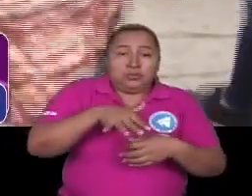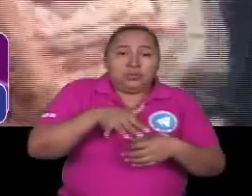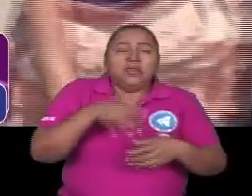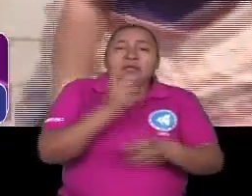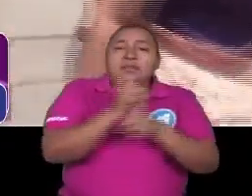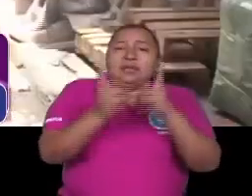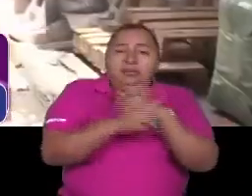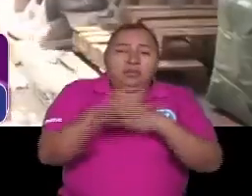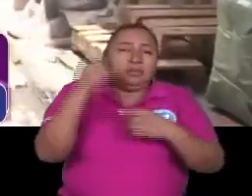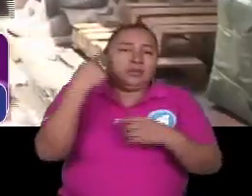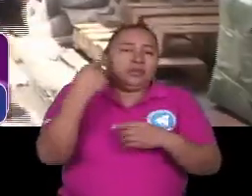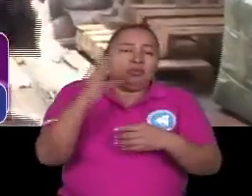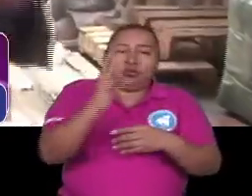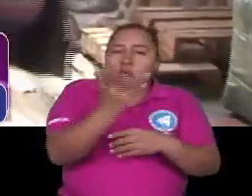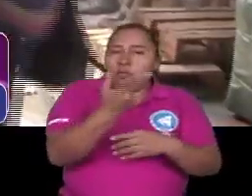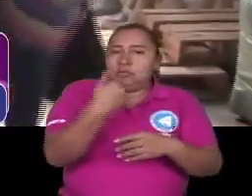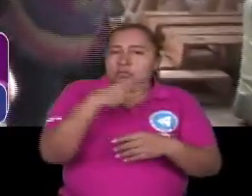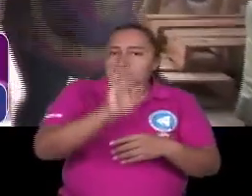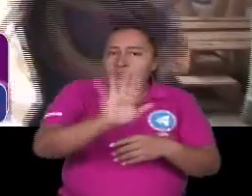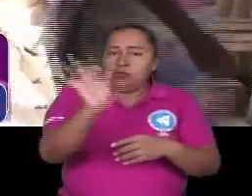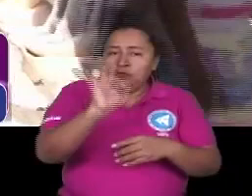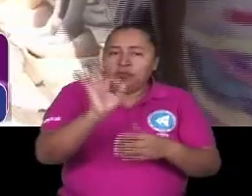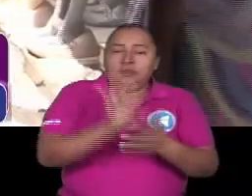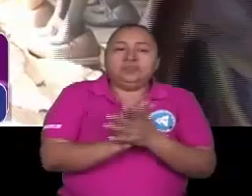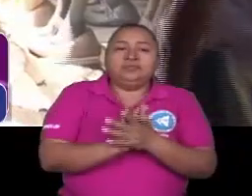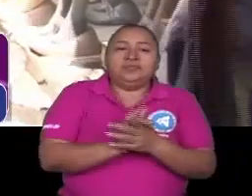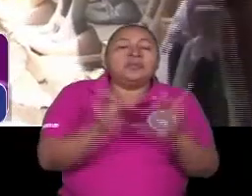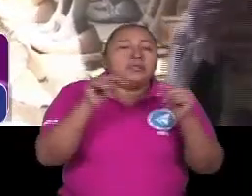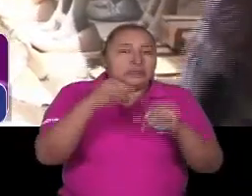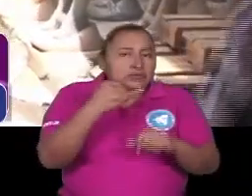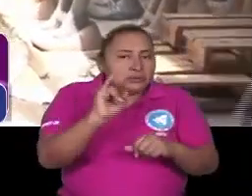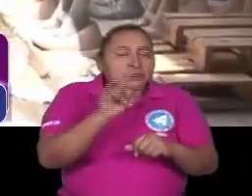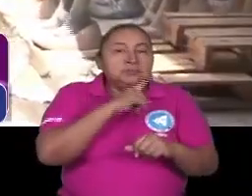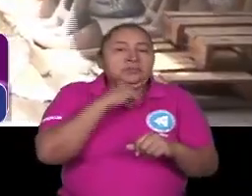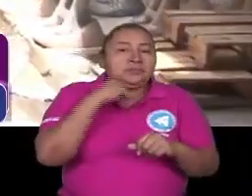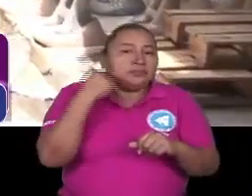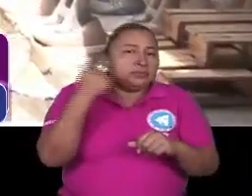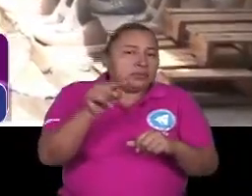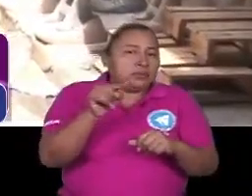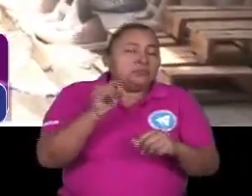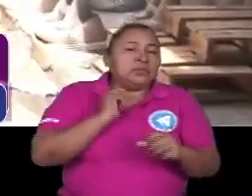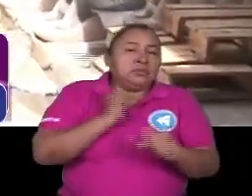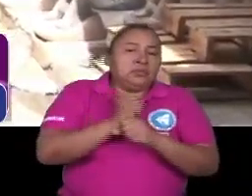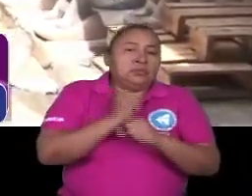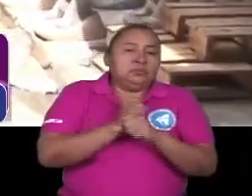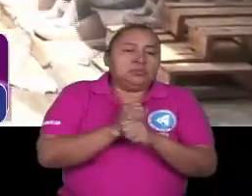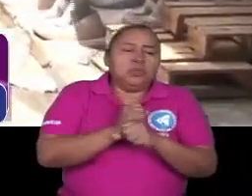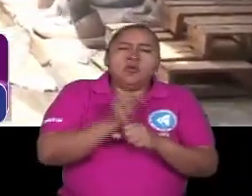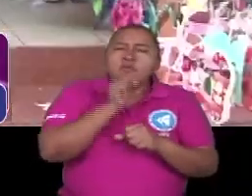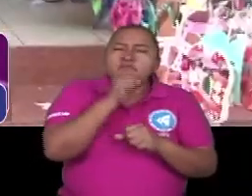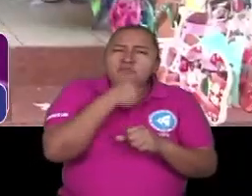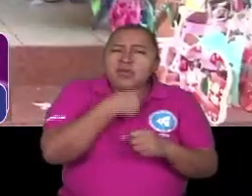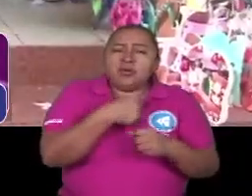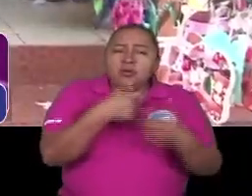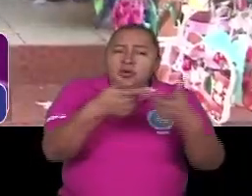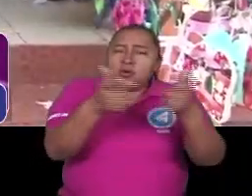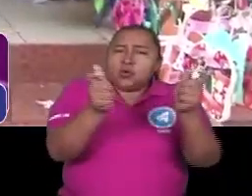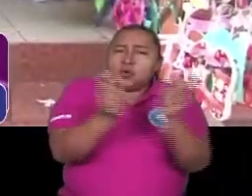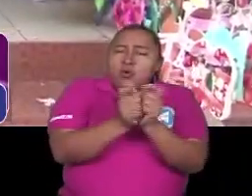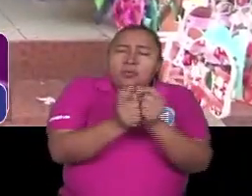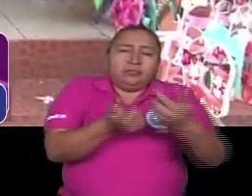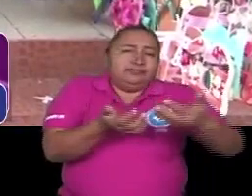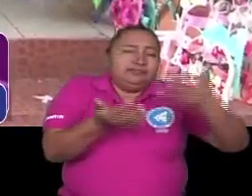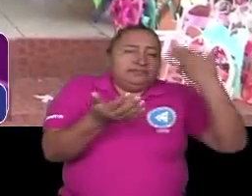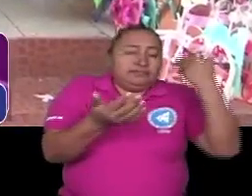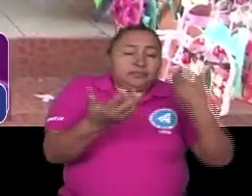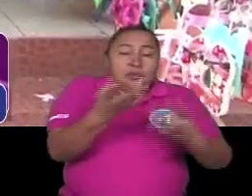entenderlo en toda su dimensión esto. ¿Ve? Y efectivamente, aquí, los viejos sectores económicos que